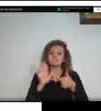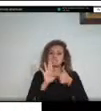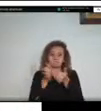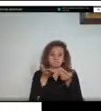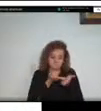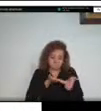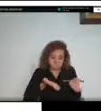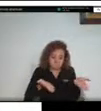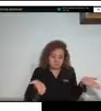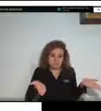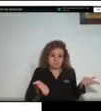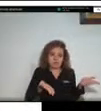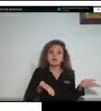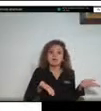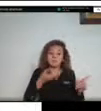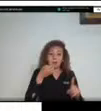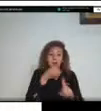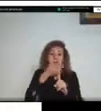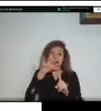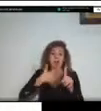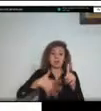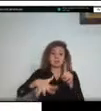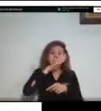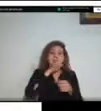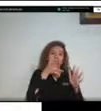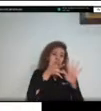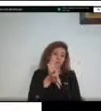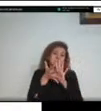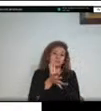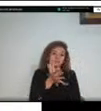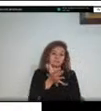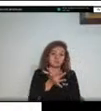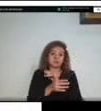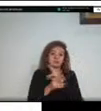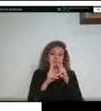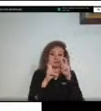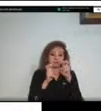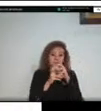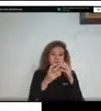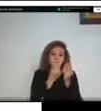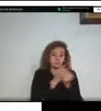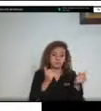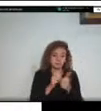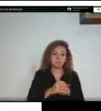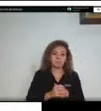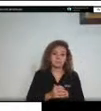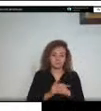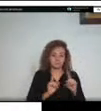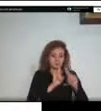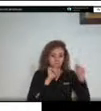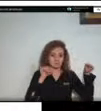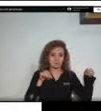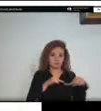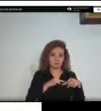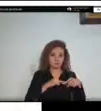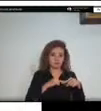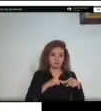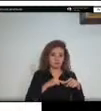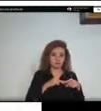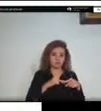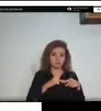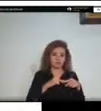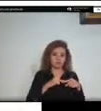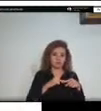impactos que se nos presentan tras la pérdida de contención arranco por la primera imagen ubicada en la parte de arriba al lado